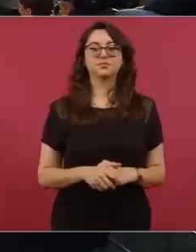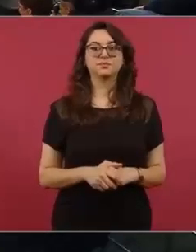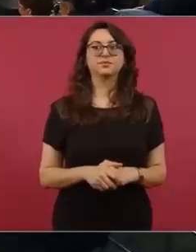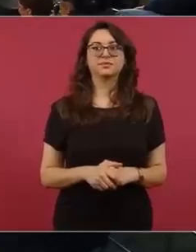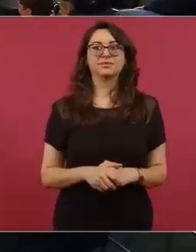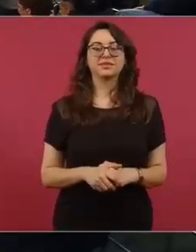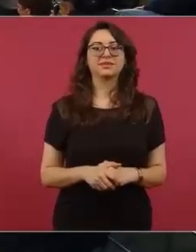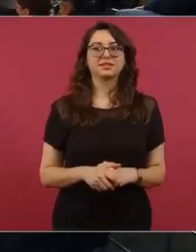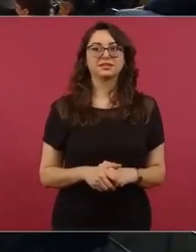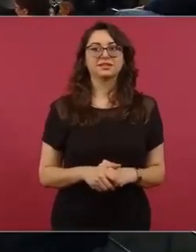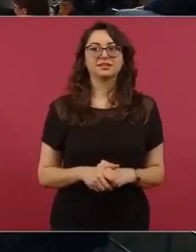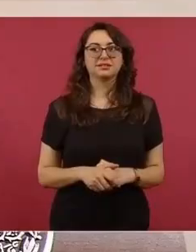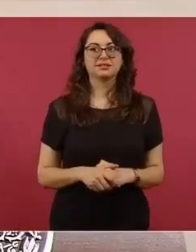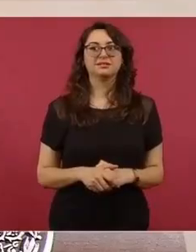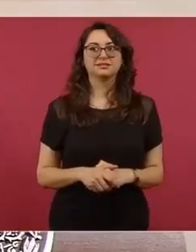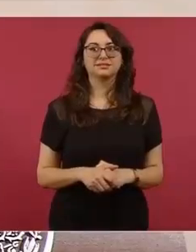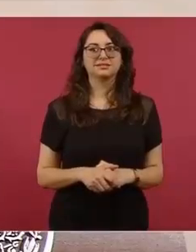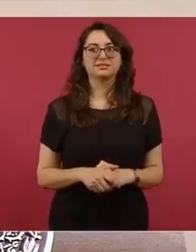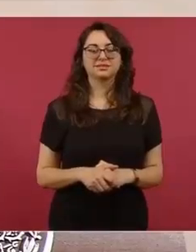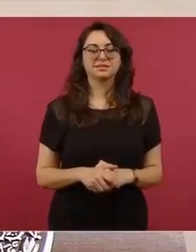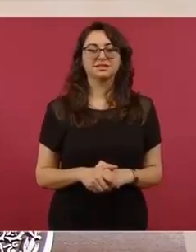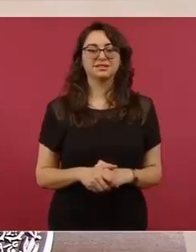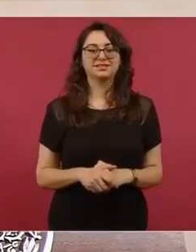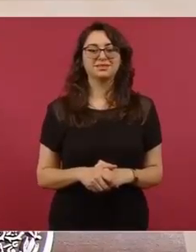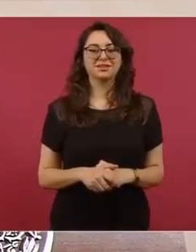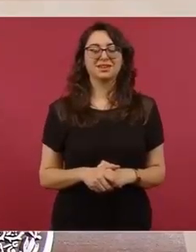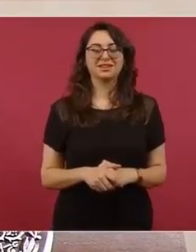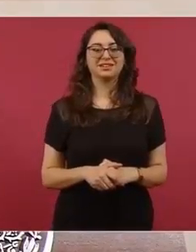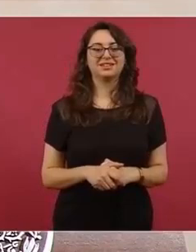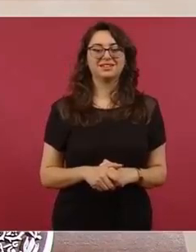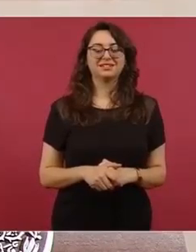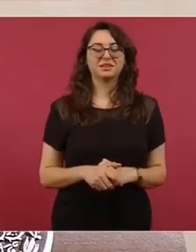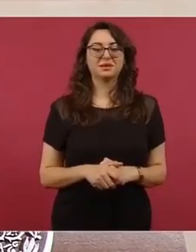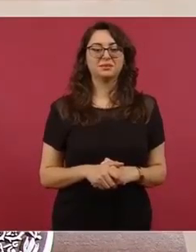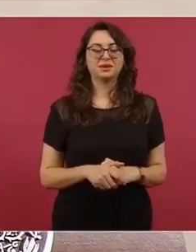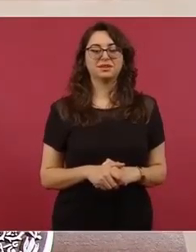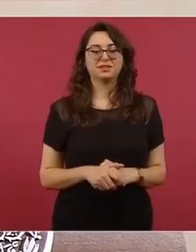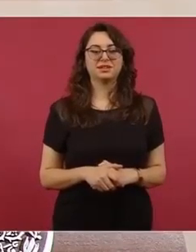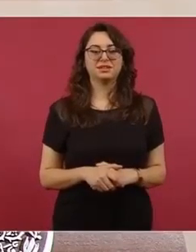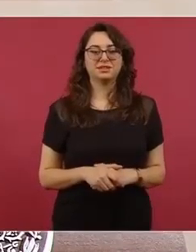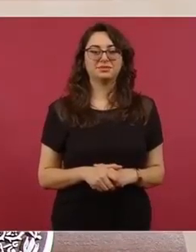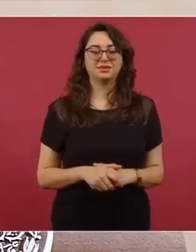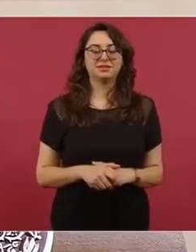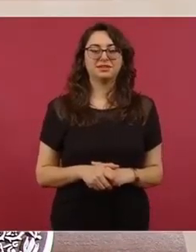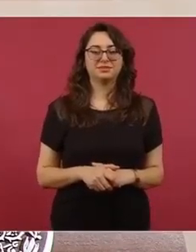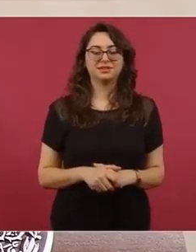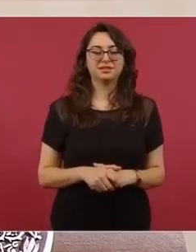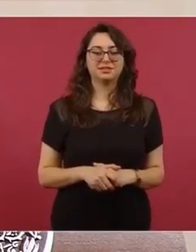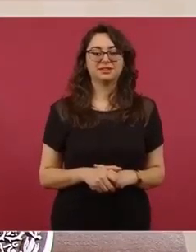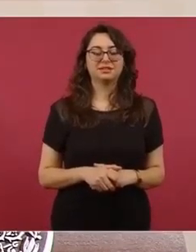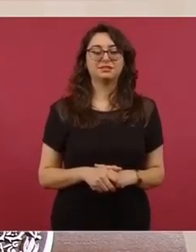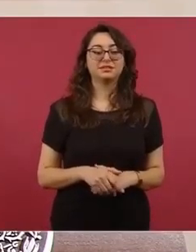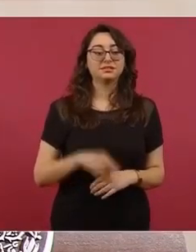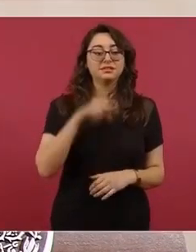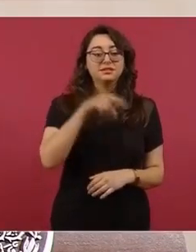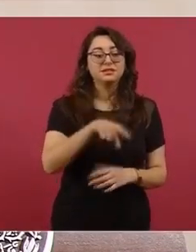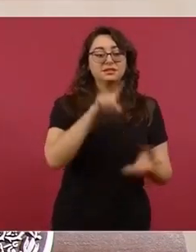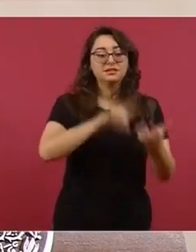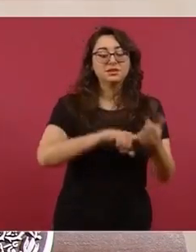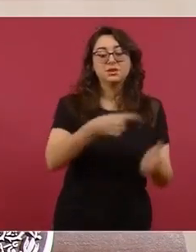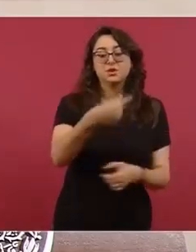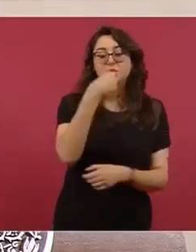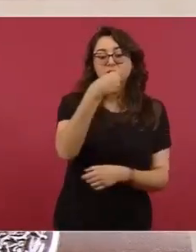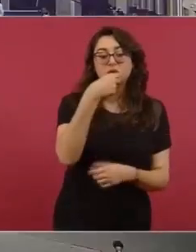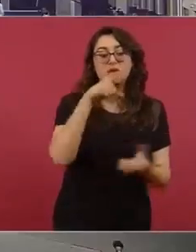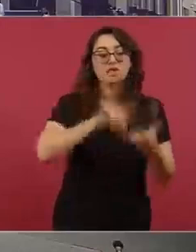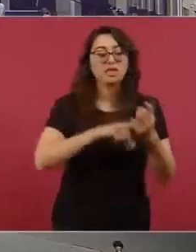Estos corporativos mundiales destinan muchísimo dinero a la publicidad y a